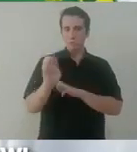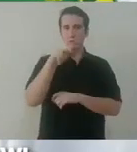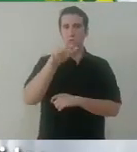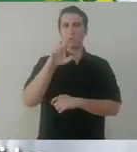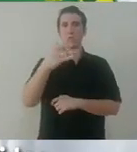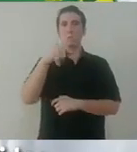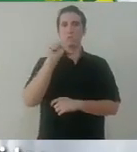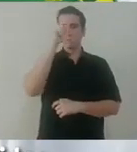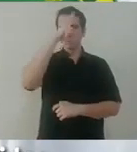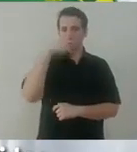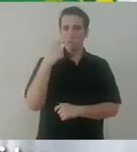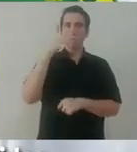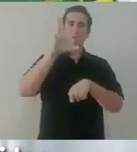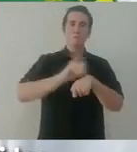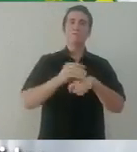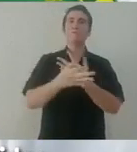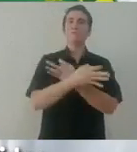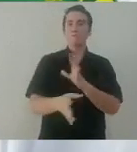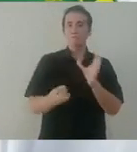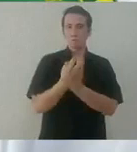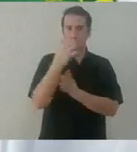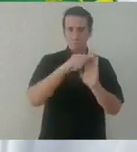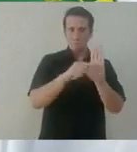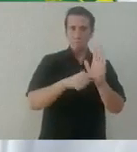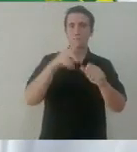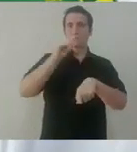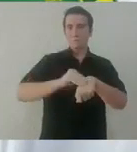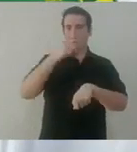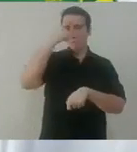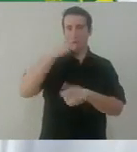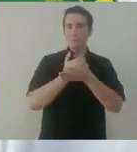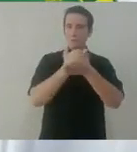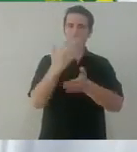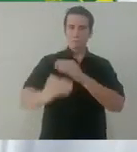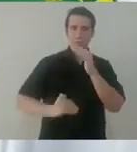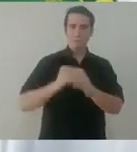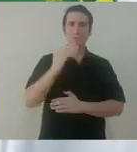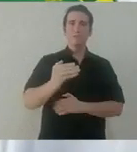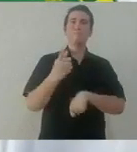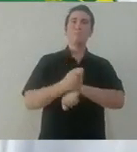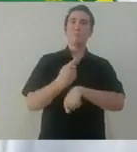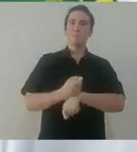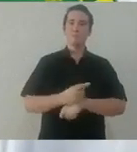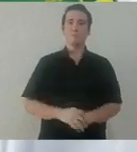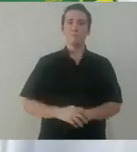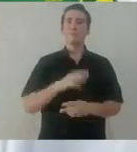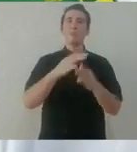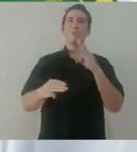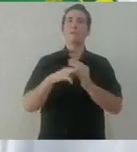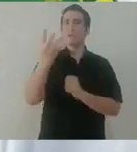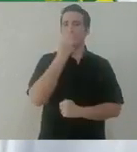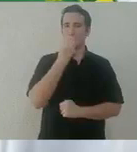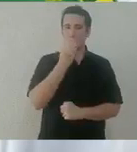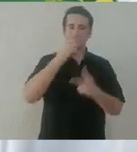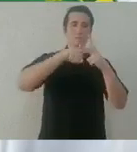kWh, hoy me permito compartirles las nuevas medidas que estamos implementando para apoyarlos a salir adelante. Primero lo primero, en